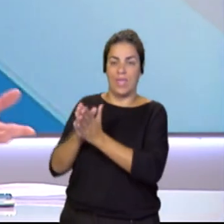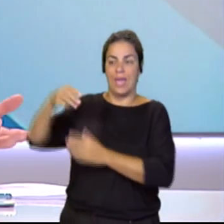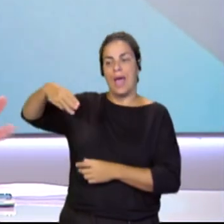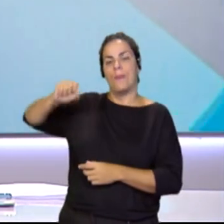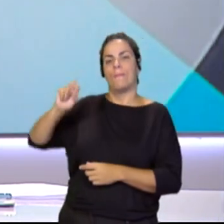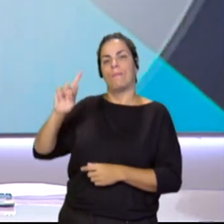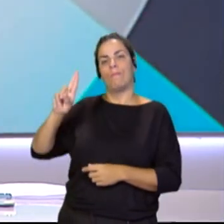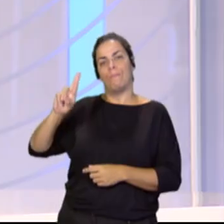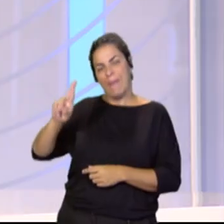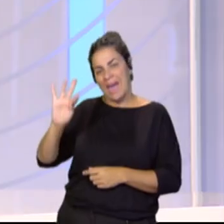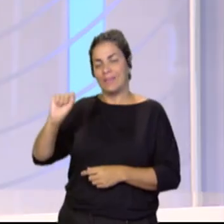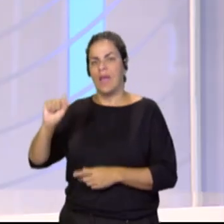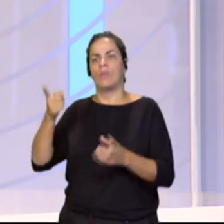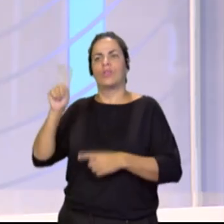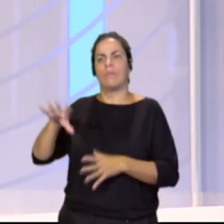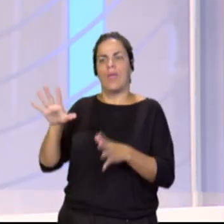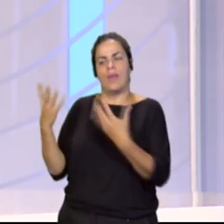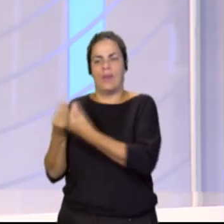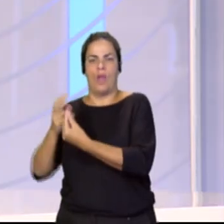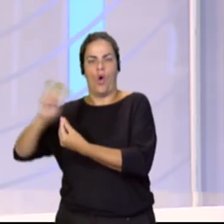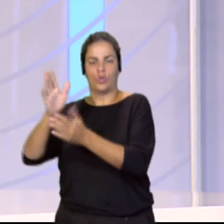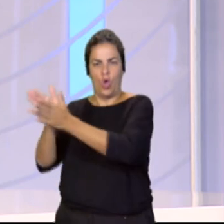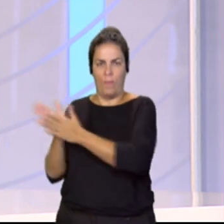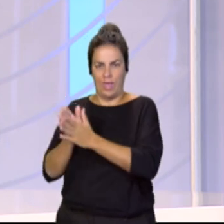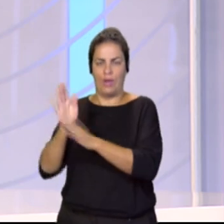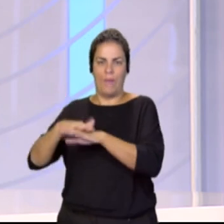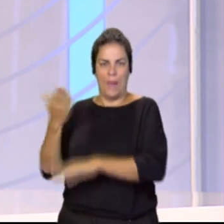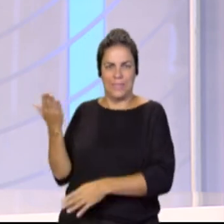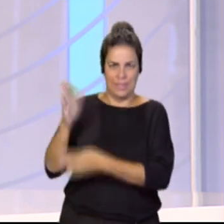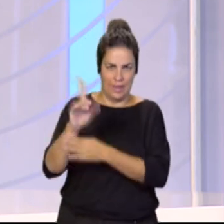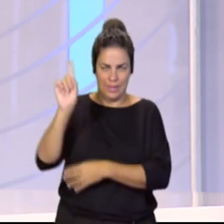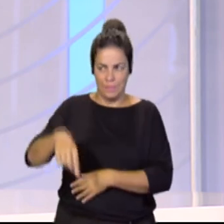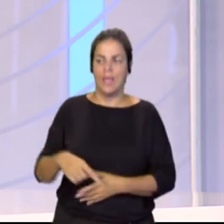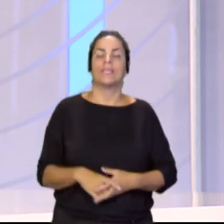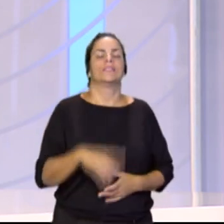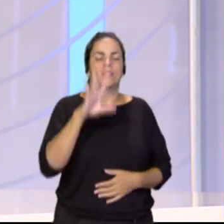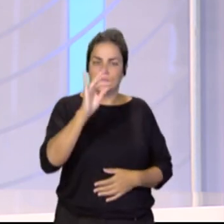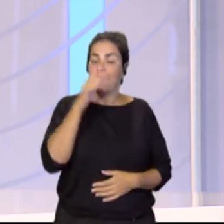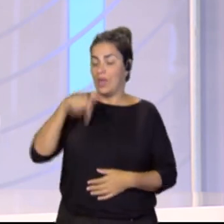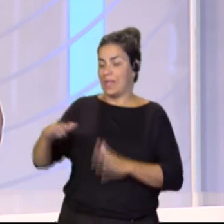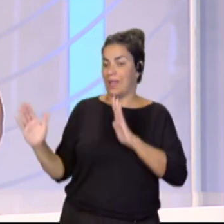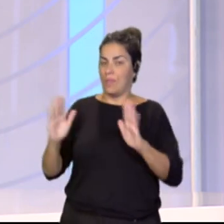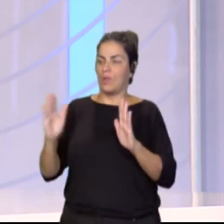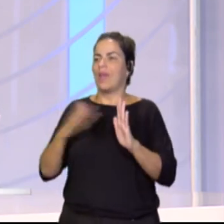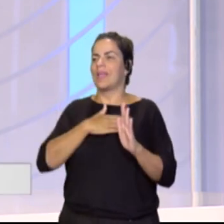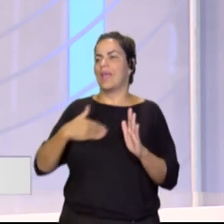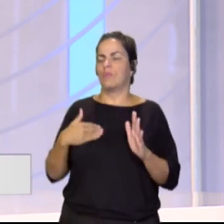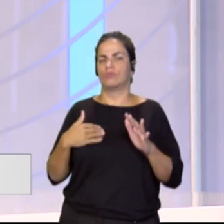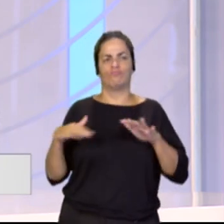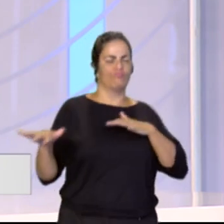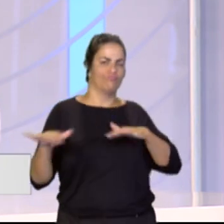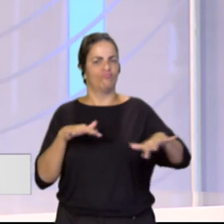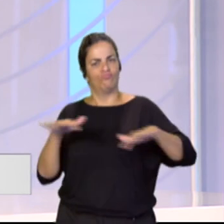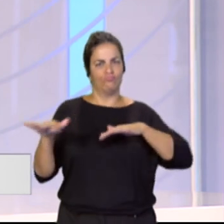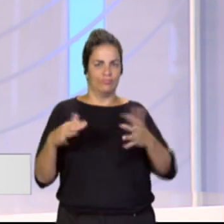Juan y Marta, va a estar acompañada de otros compañeros en la presentación. Porque esta temporada además queremos que haya mucho movimiento.